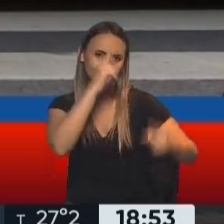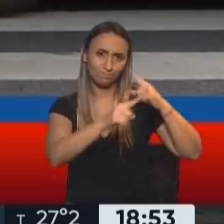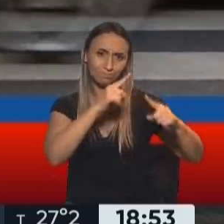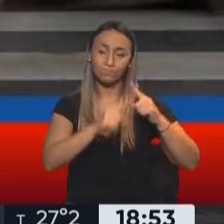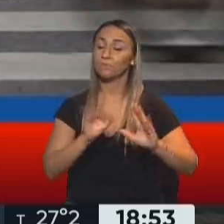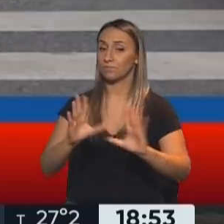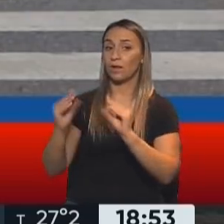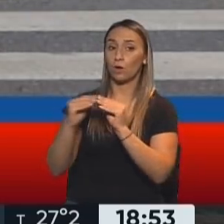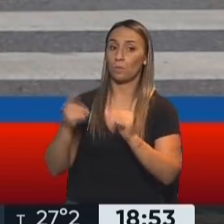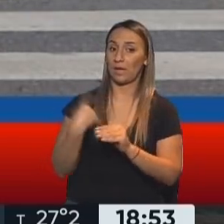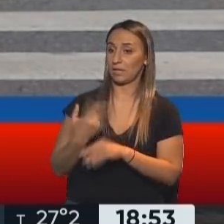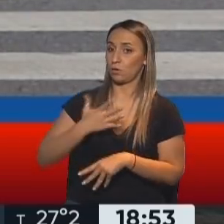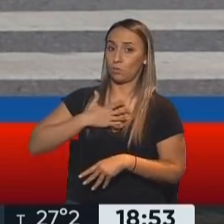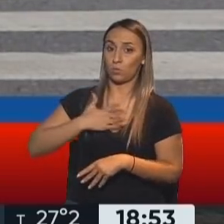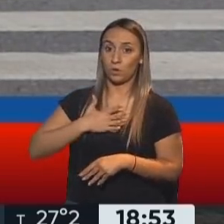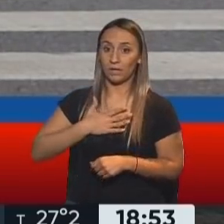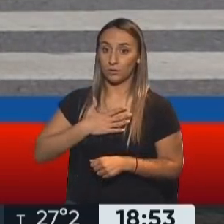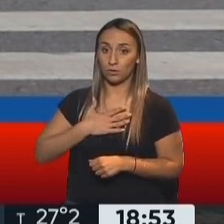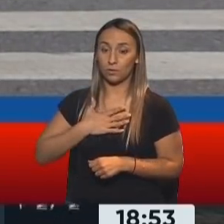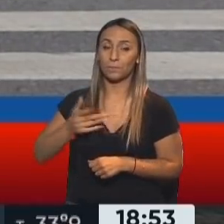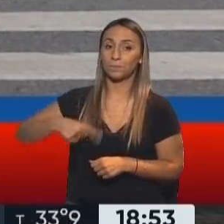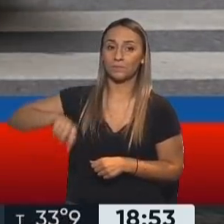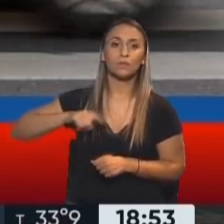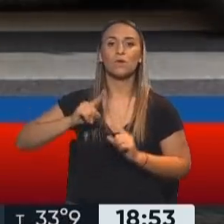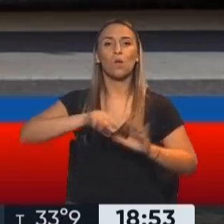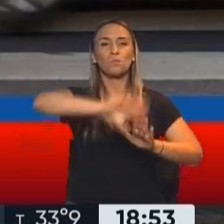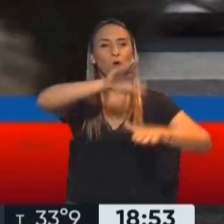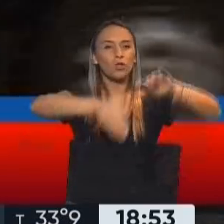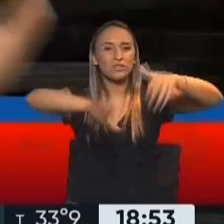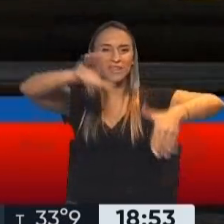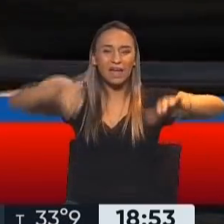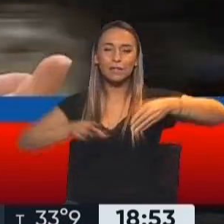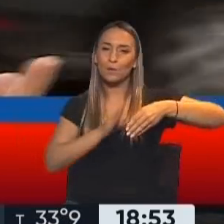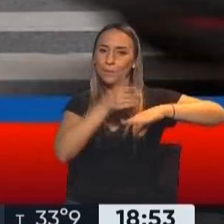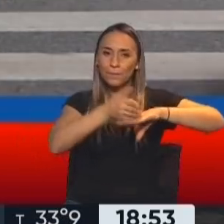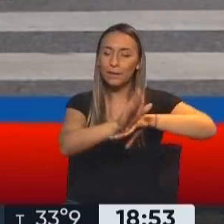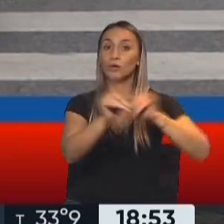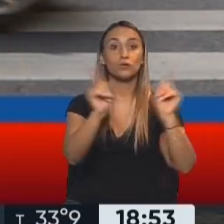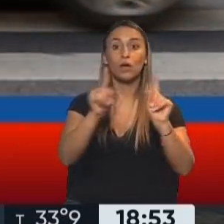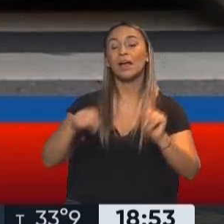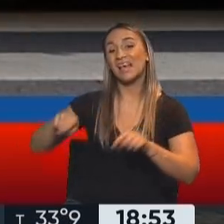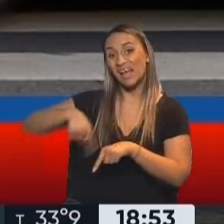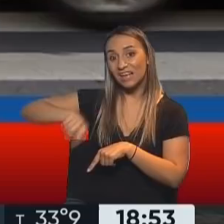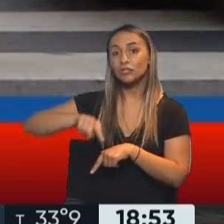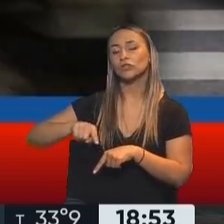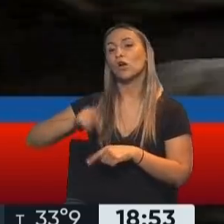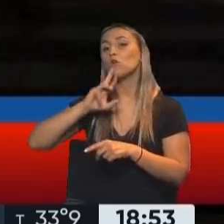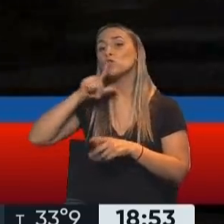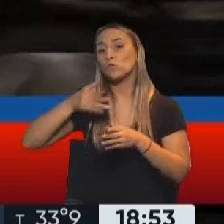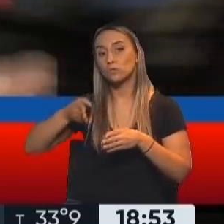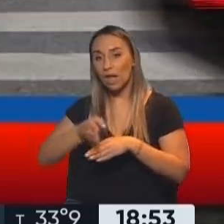Nuestros compañeros no hicieron el camino de la montaña, sino el camino de la ruta. Están en el bolsón,